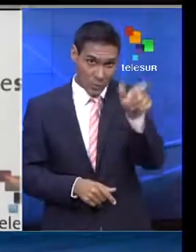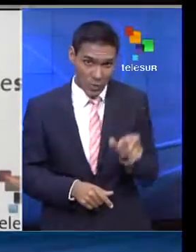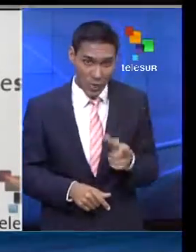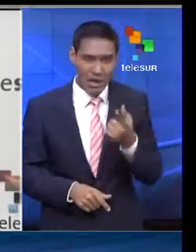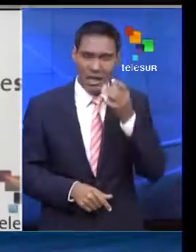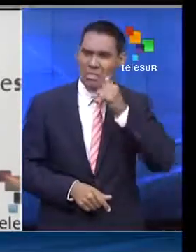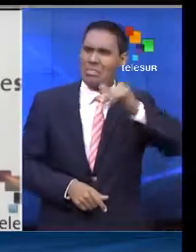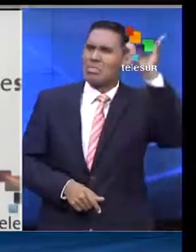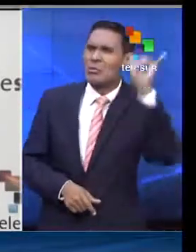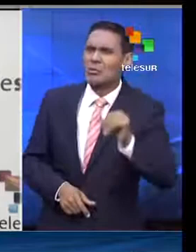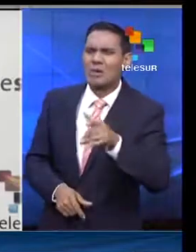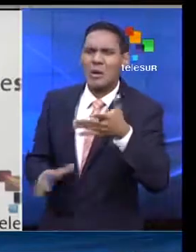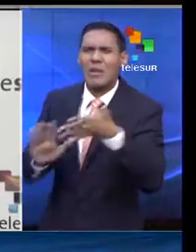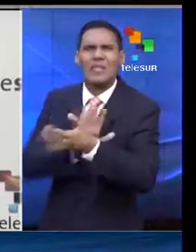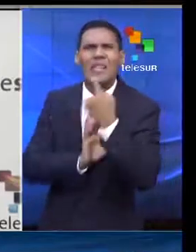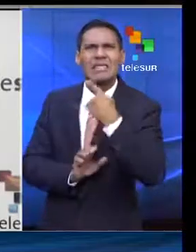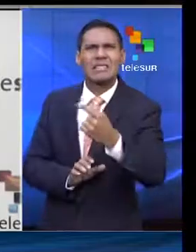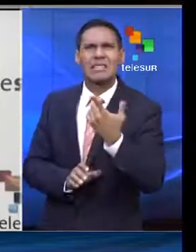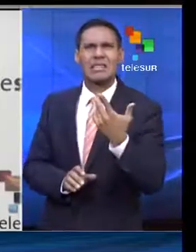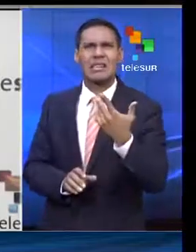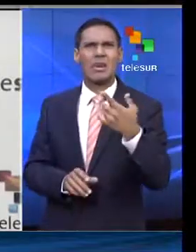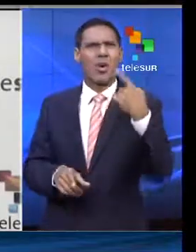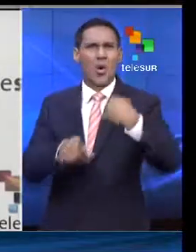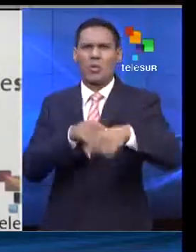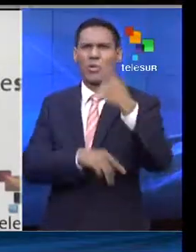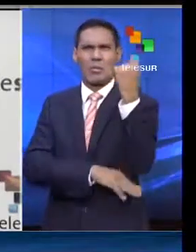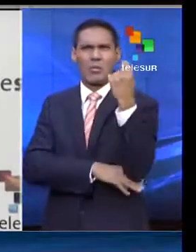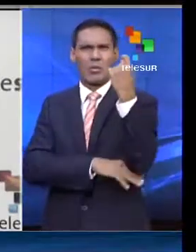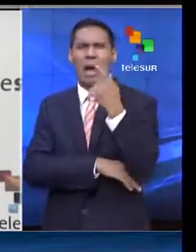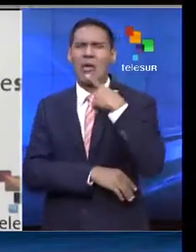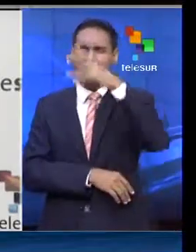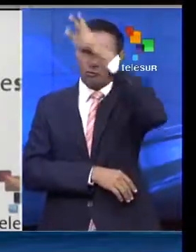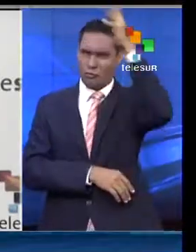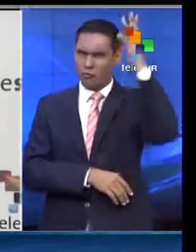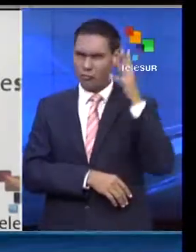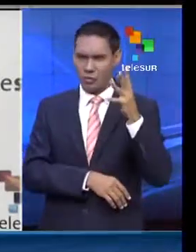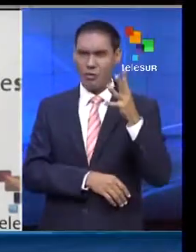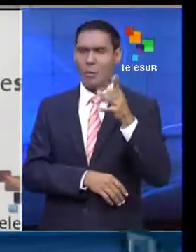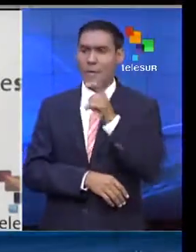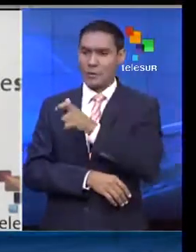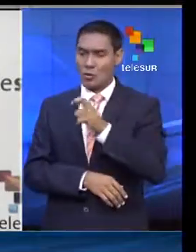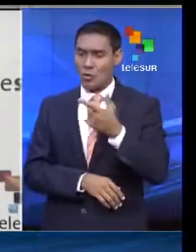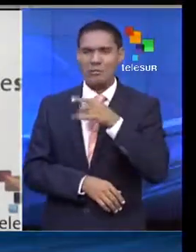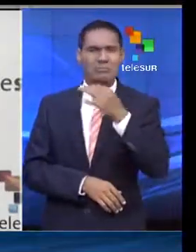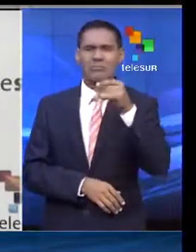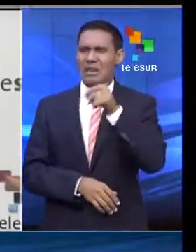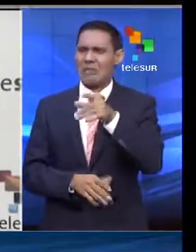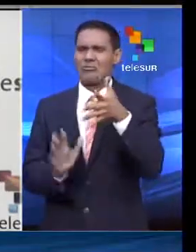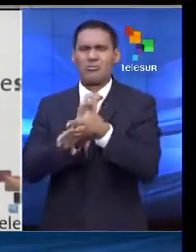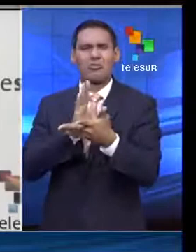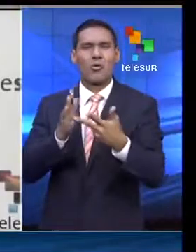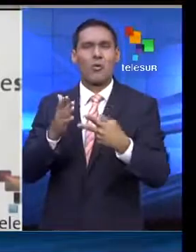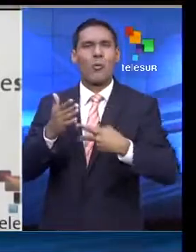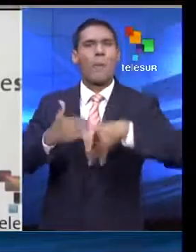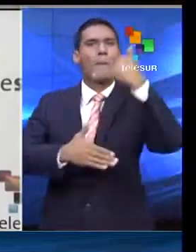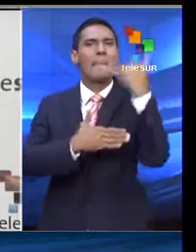la Presidenta Cristina Fernández, a Timerman y a otros diputados y dirigentes sociales por idear un plan